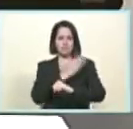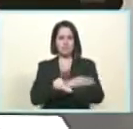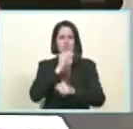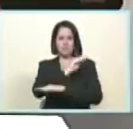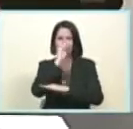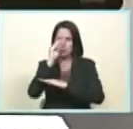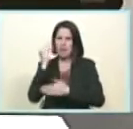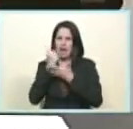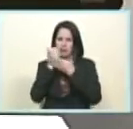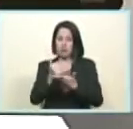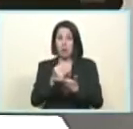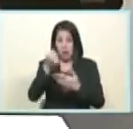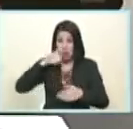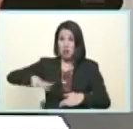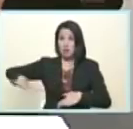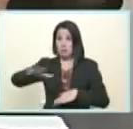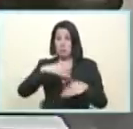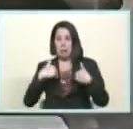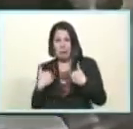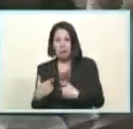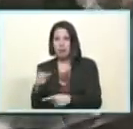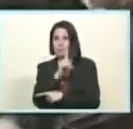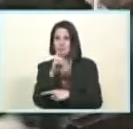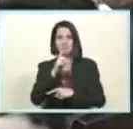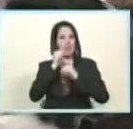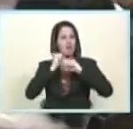tampoco lo hizo ni jamás lo va a hacer